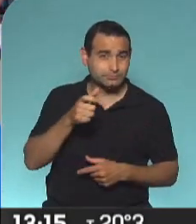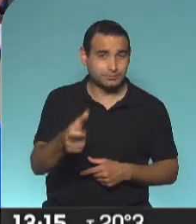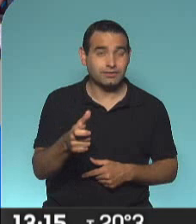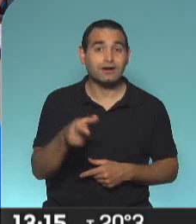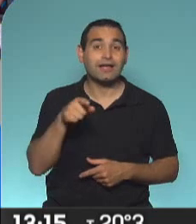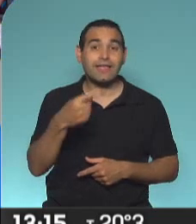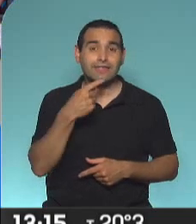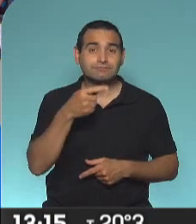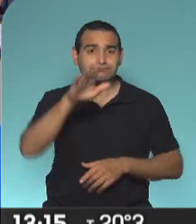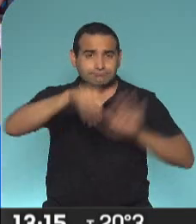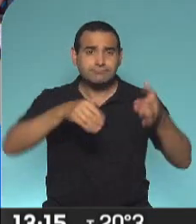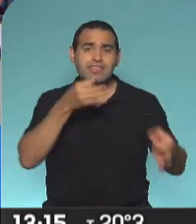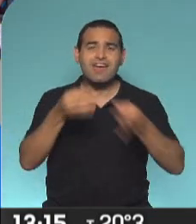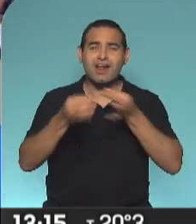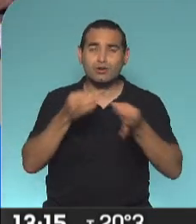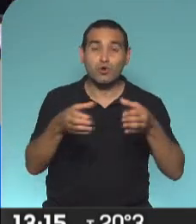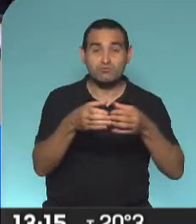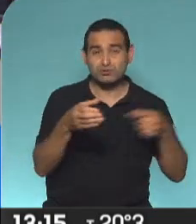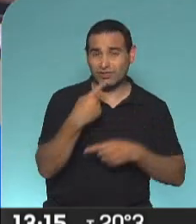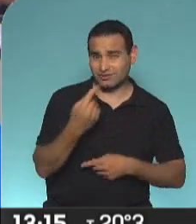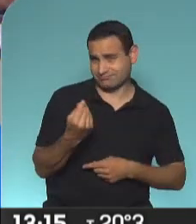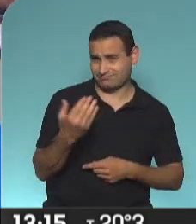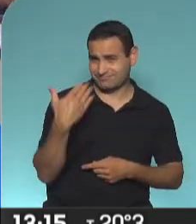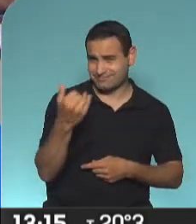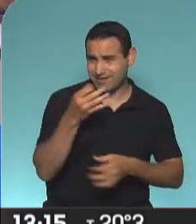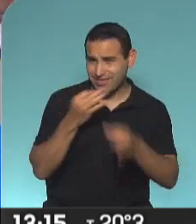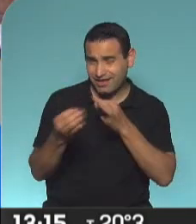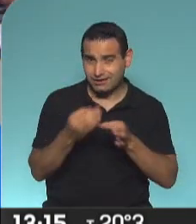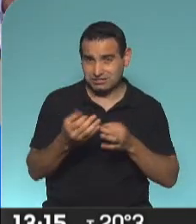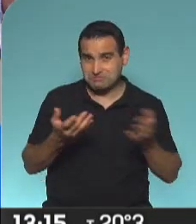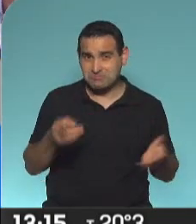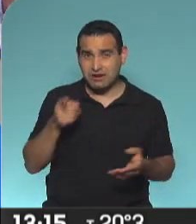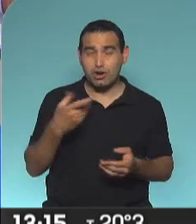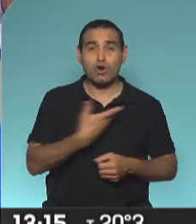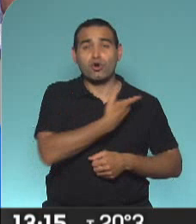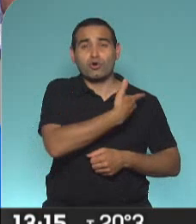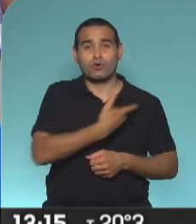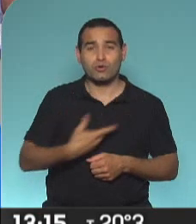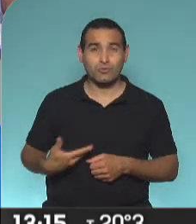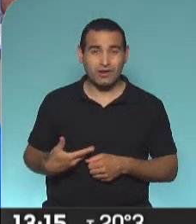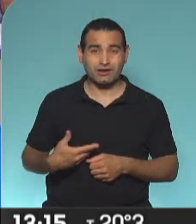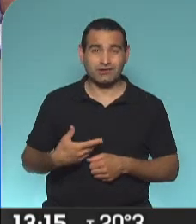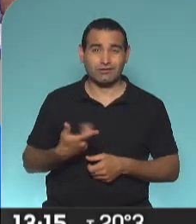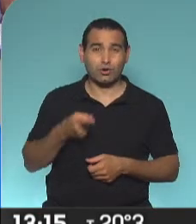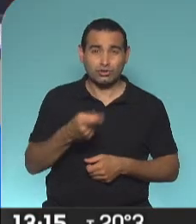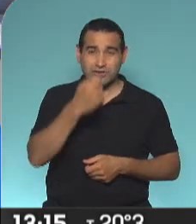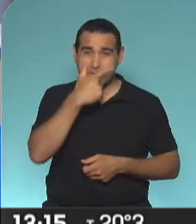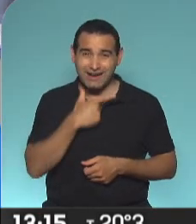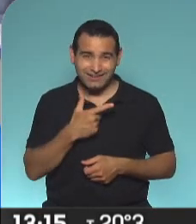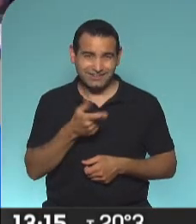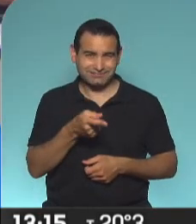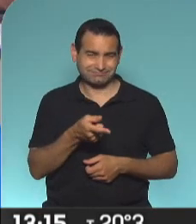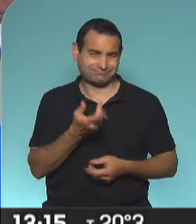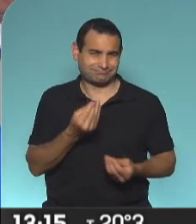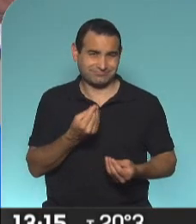al diálogo, dice desde la oposición, pero con tantas críticas hacia el gobierno anterior, por